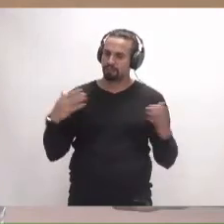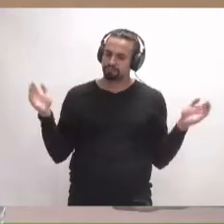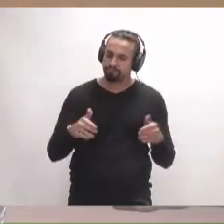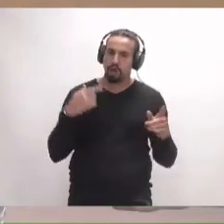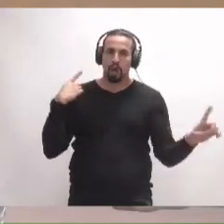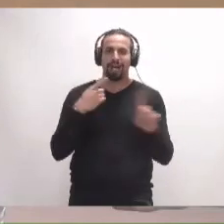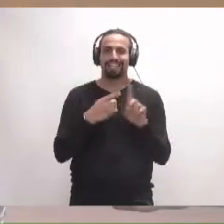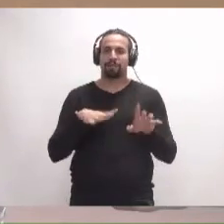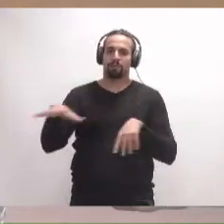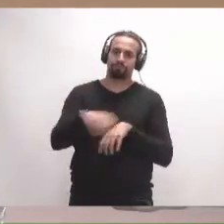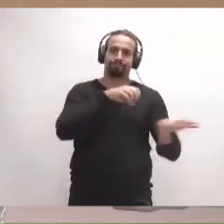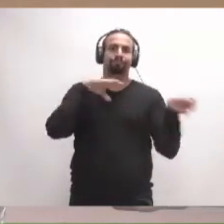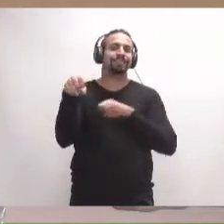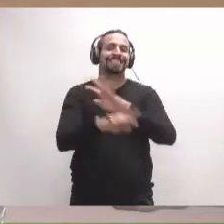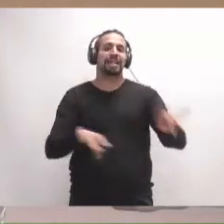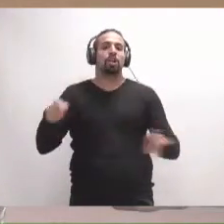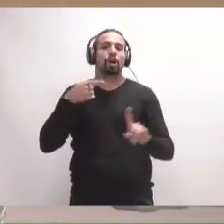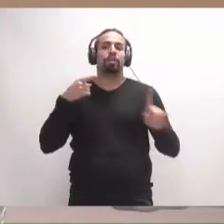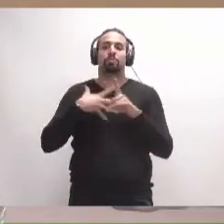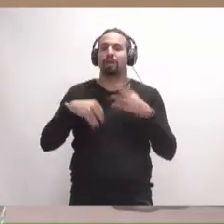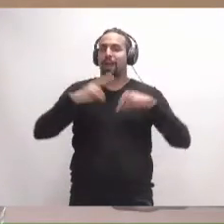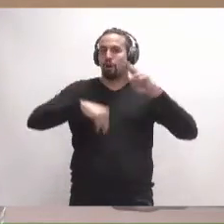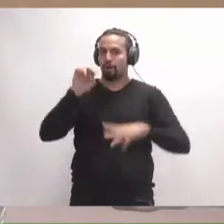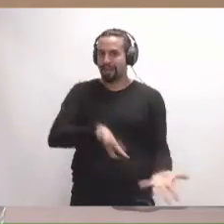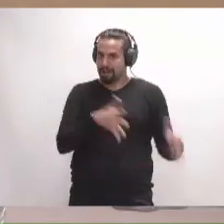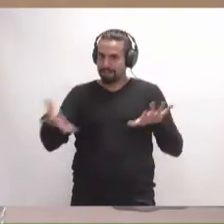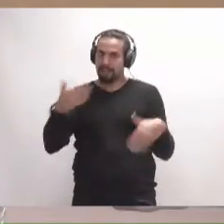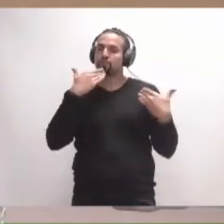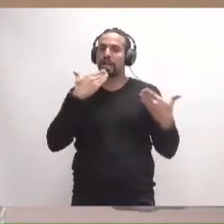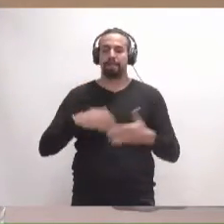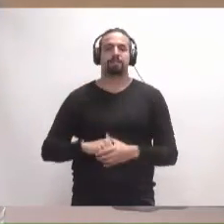terrenos que hagan posible la realización y ejecución de la obra. Muchísimas gracias.